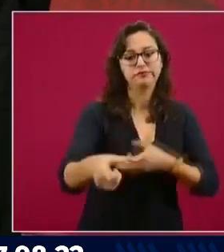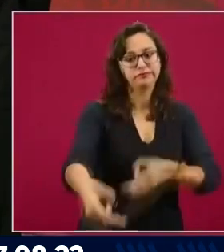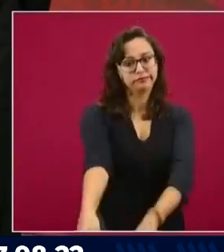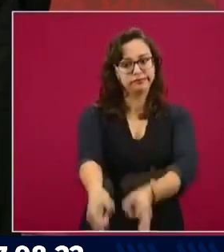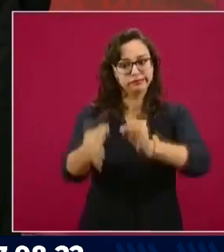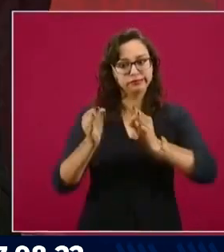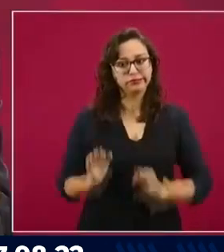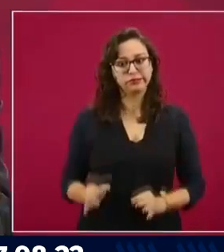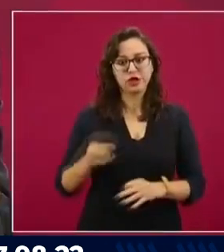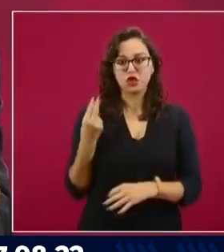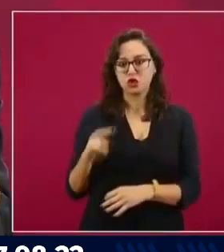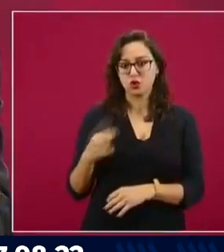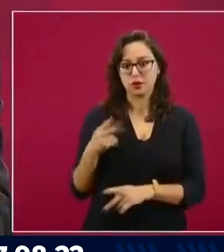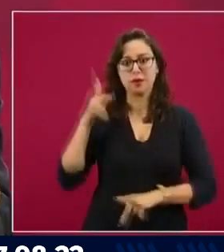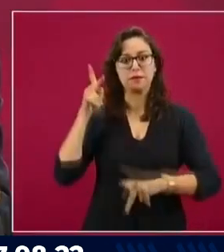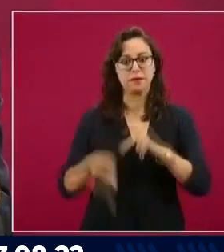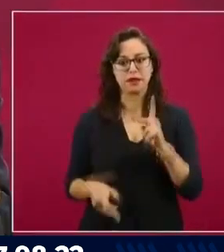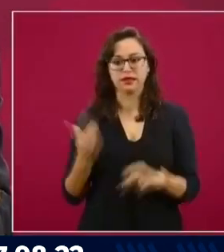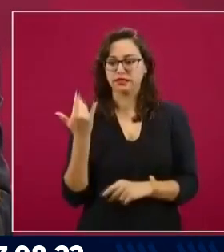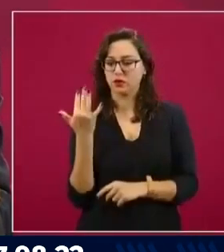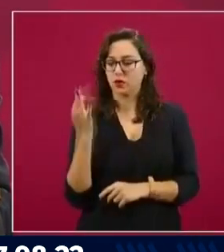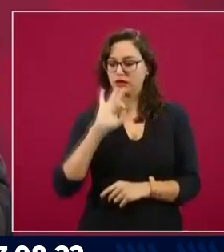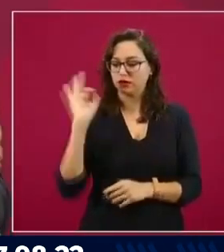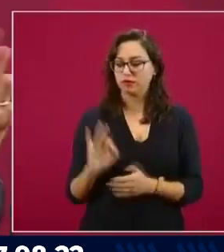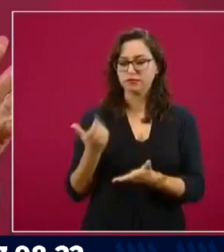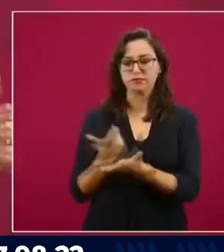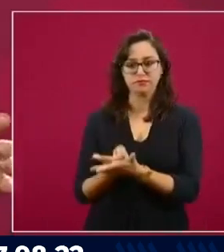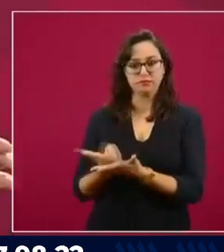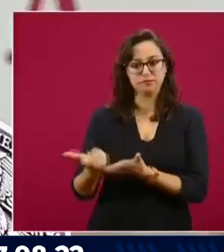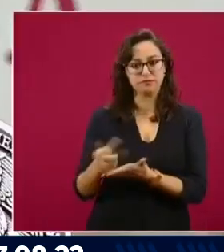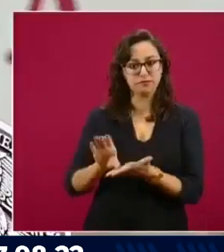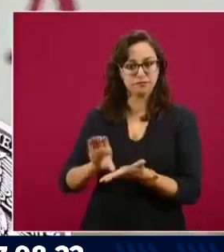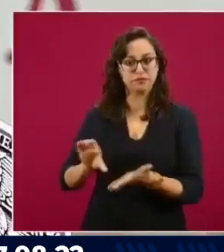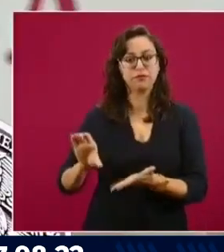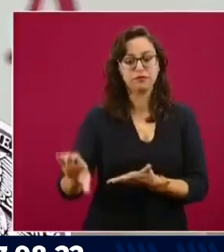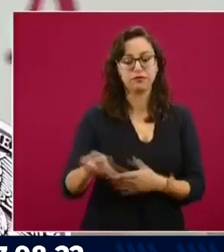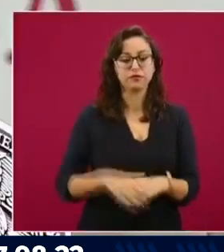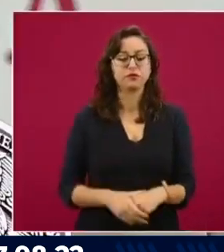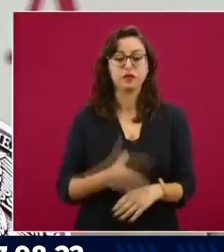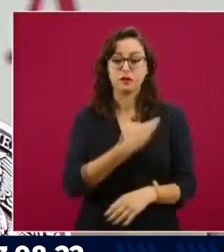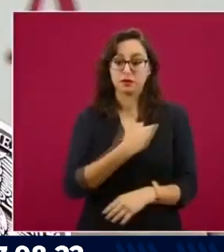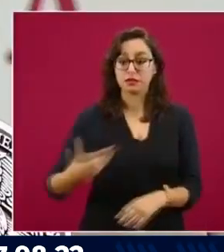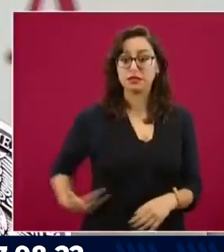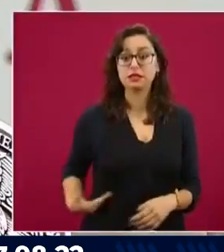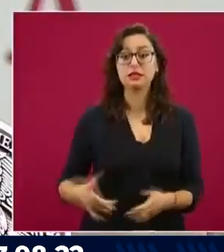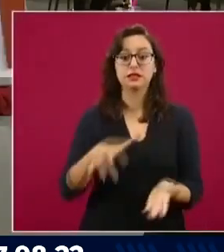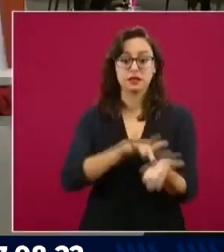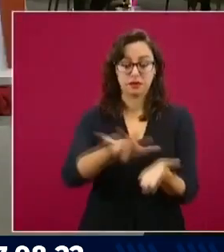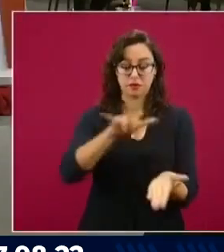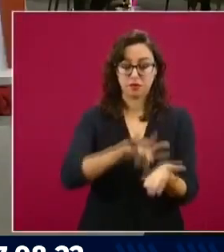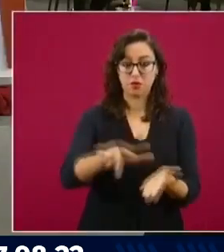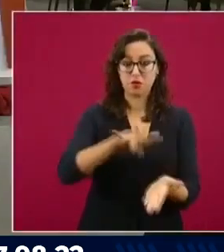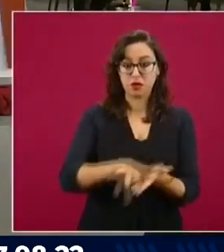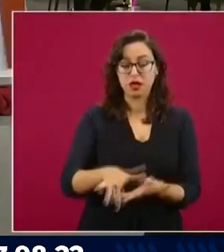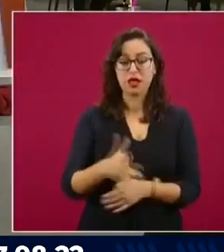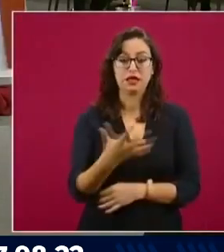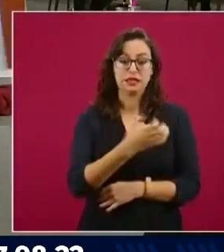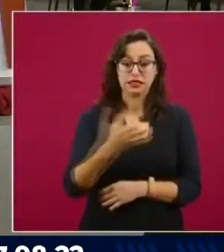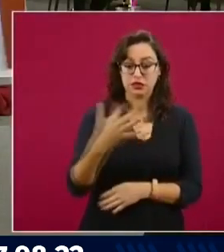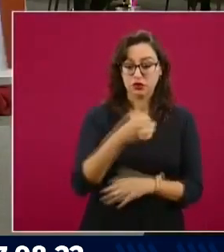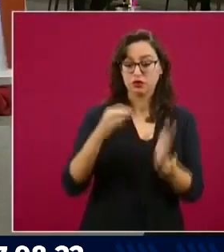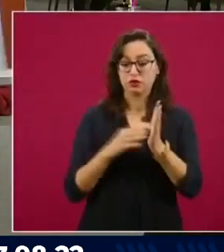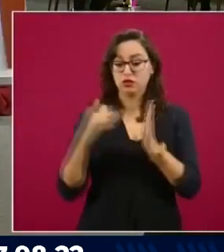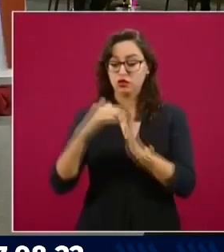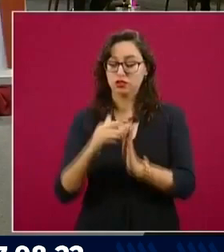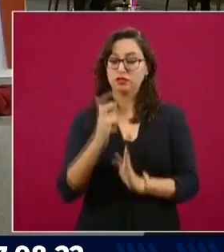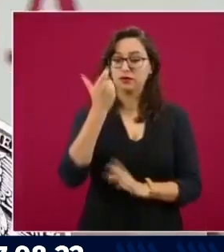mediante el cual se da el apoyo fiscal para el Buen Fin. Hay 500 millones de pesos, es lo que tiene que ver con el SAT, hay 500 millones